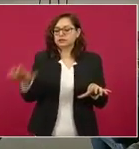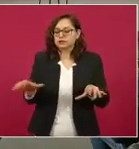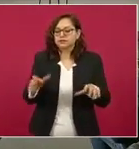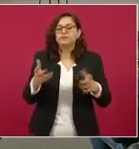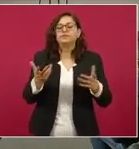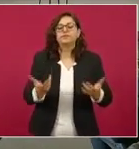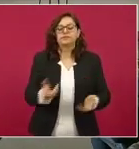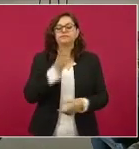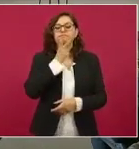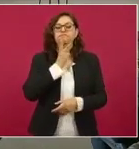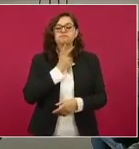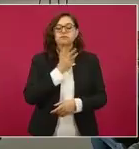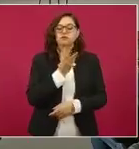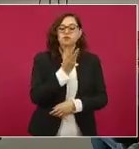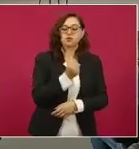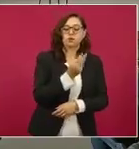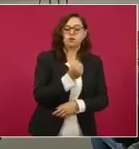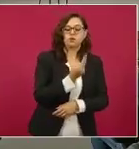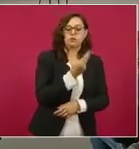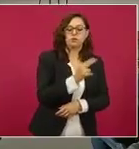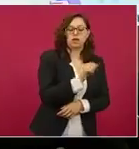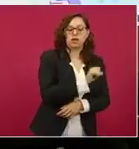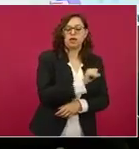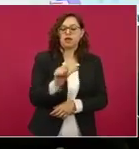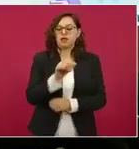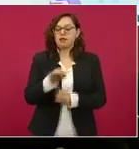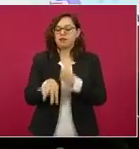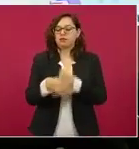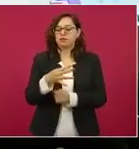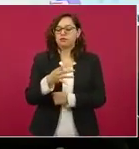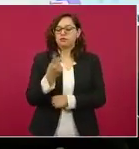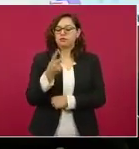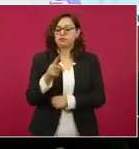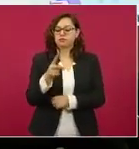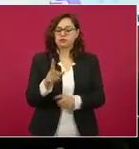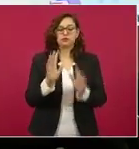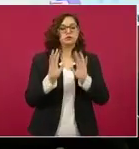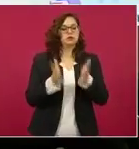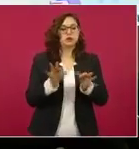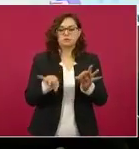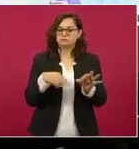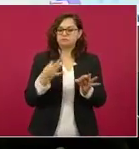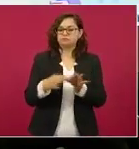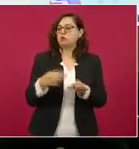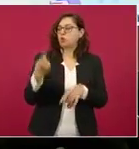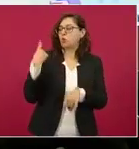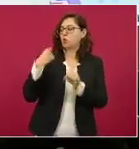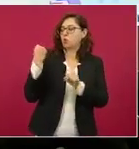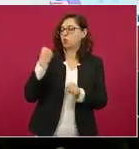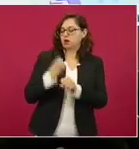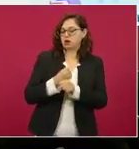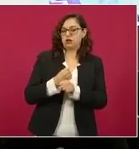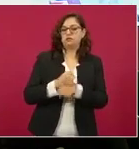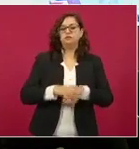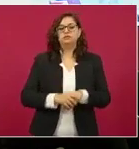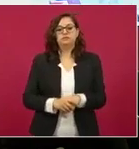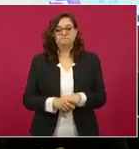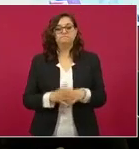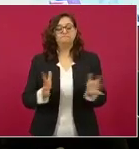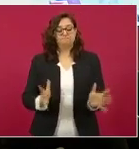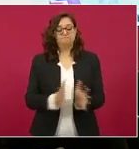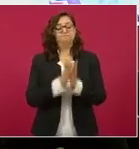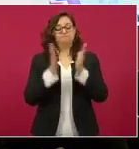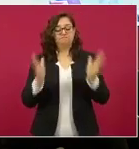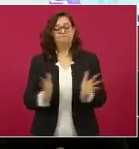al 14 de diciembre. Estas ya concluyeron, fueron a finales del año pasado. Una alta participación.